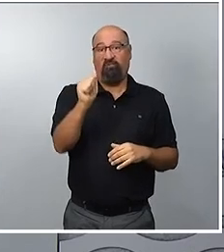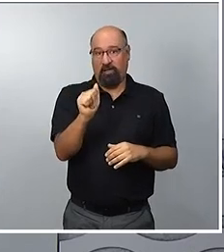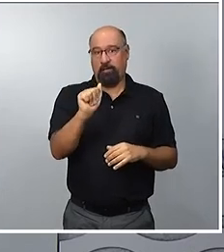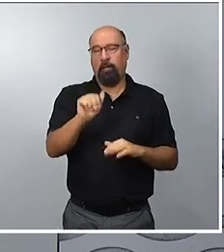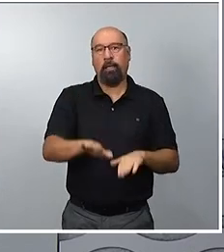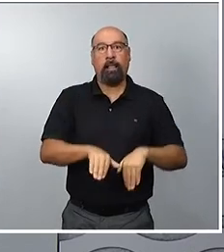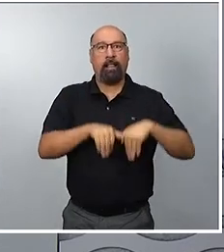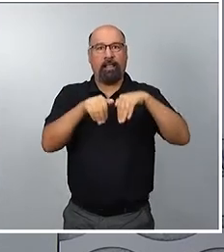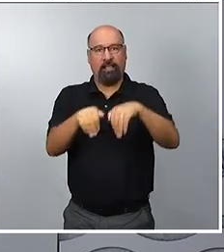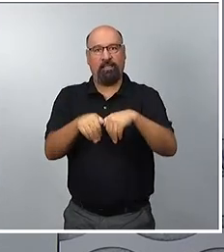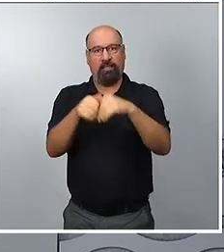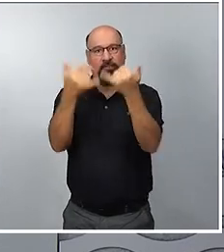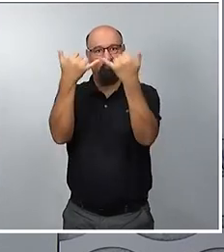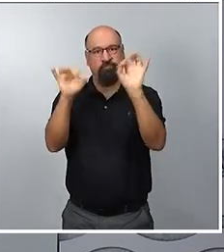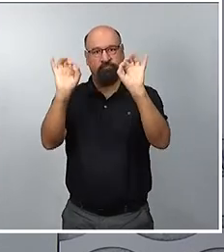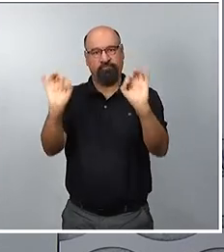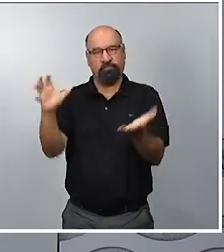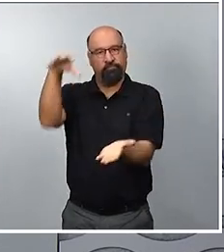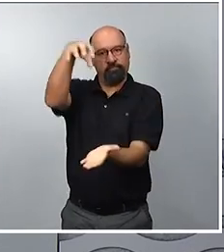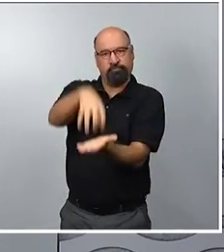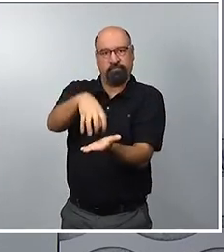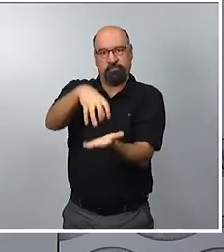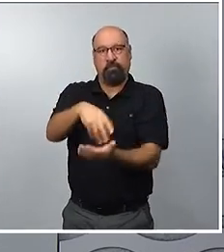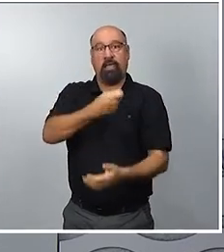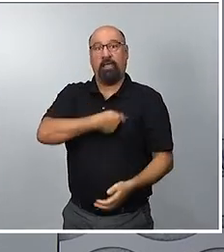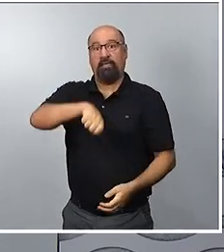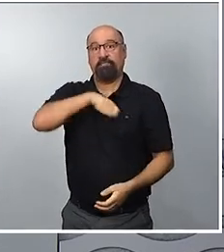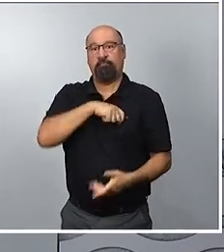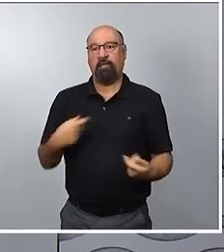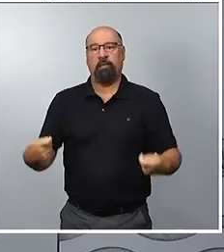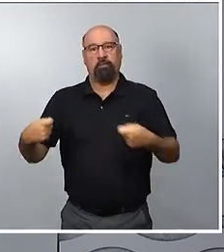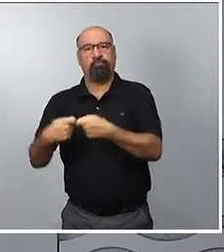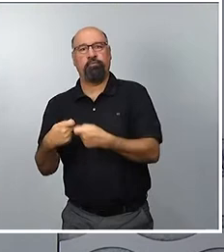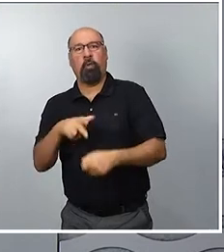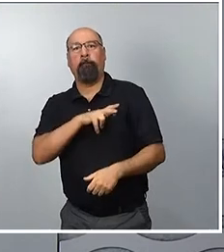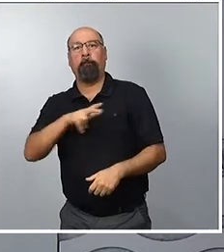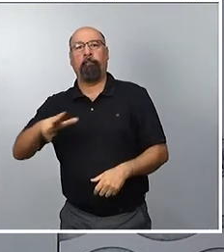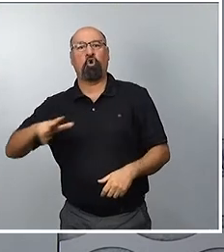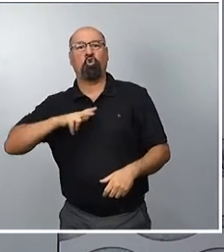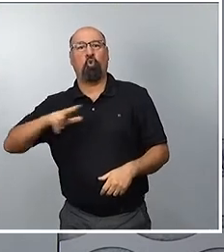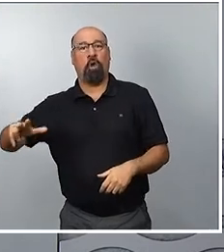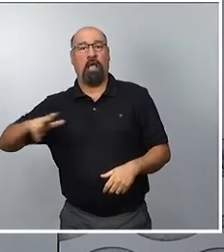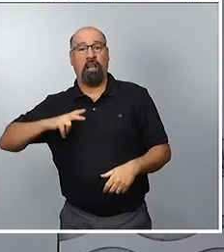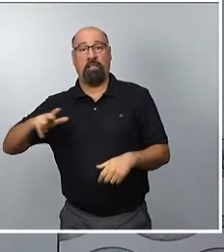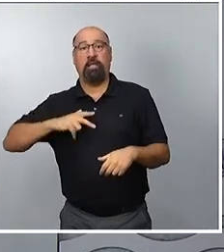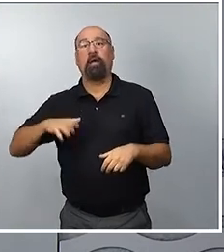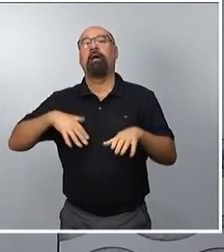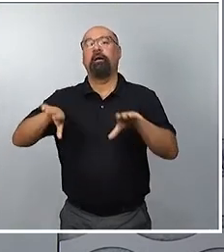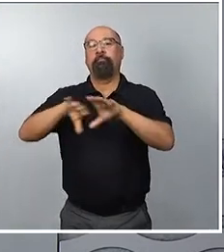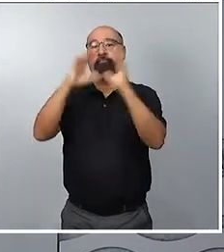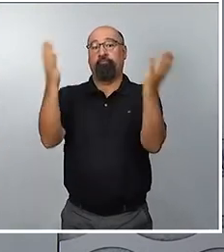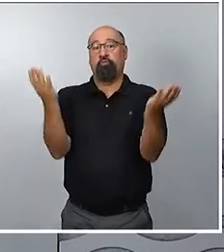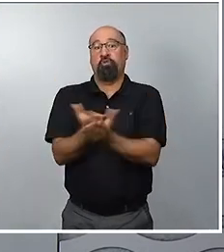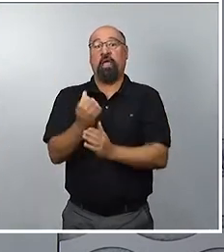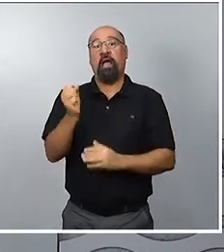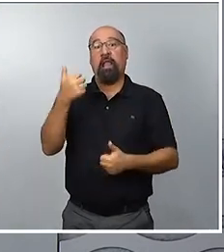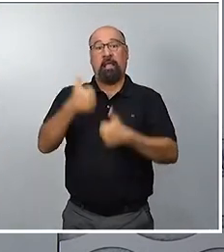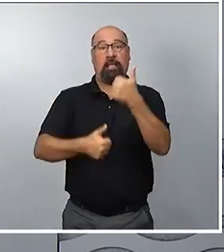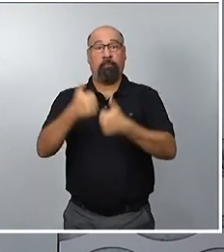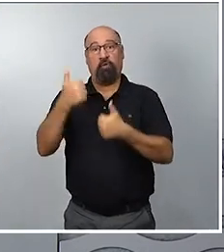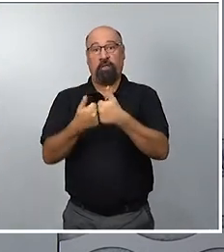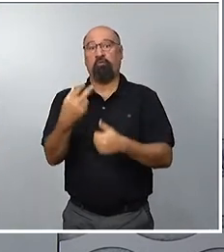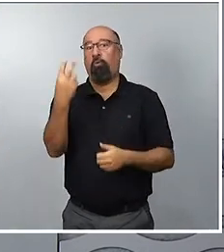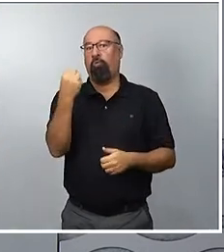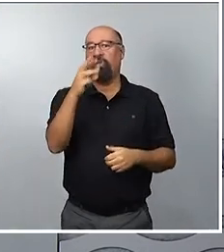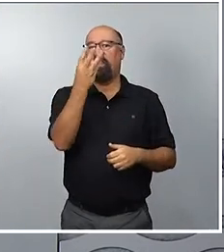candidatura para la celebración en España junto a Portugal del Campeonato Mundial de Fútbol de 2030. No